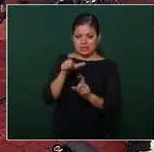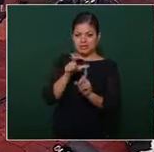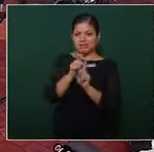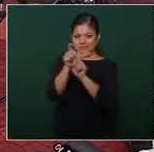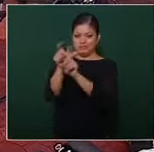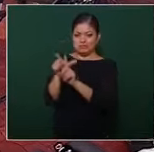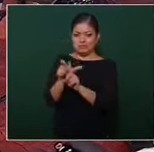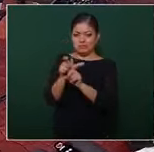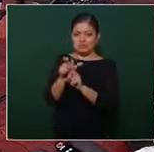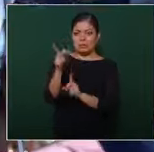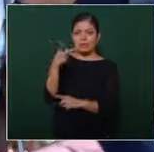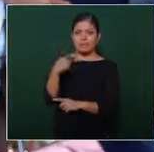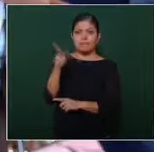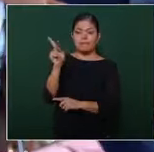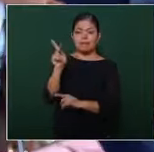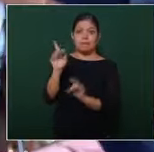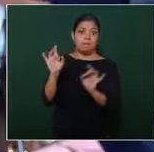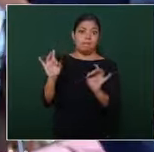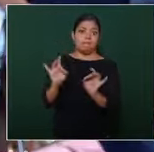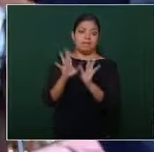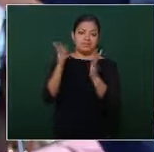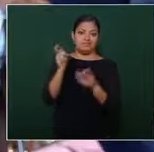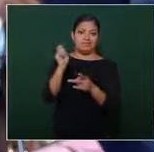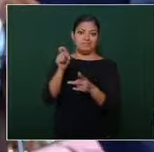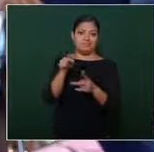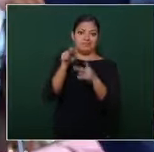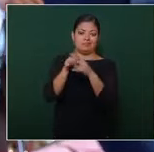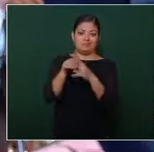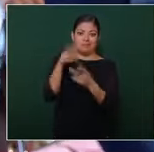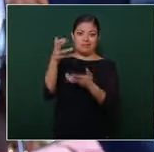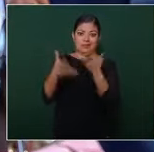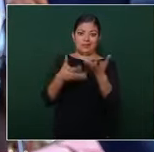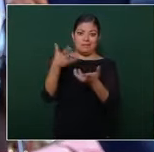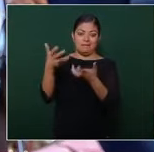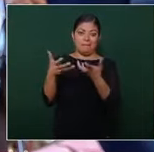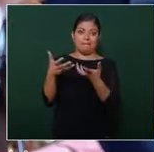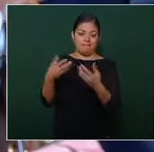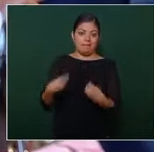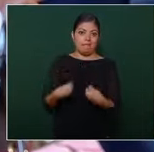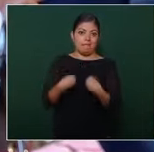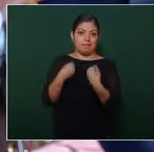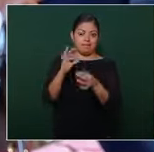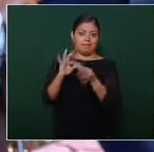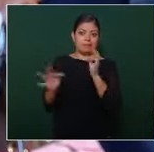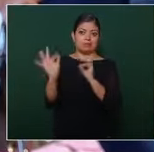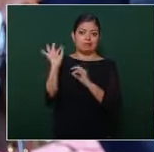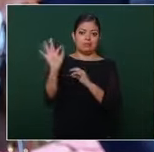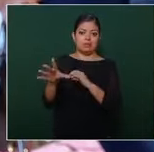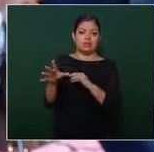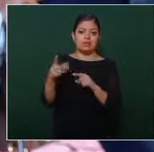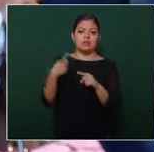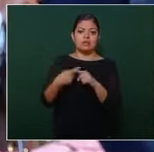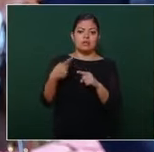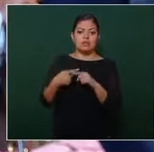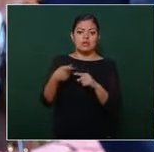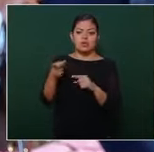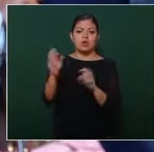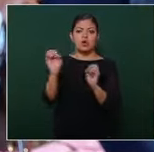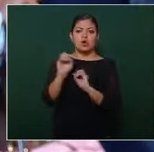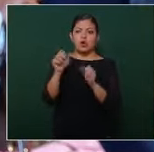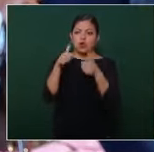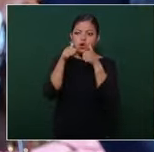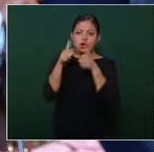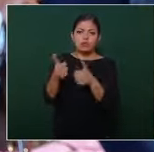embargo sucedió pues este homicidio la quemaron viva quien no actuó ante esta situación